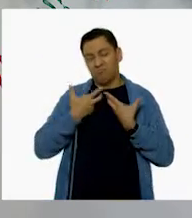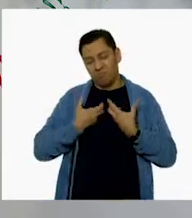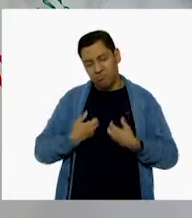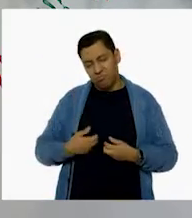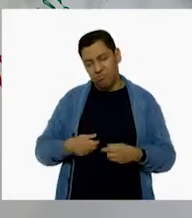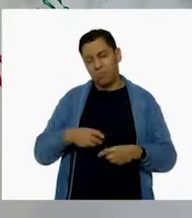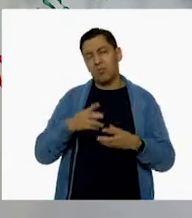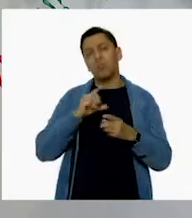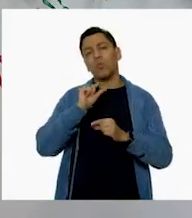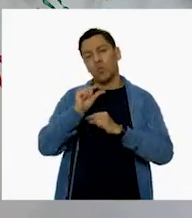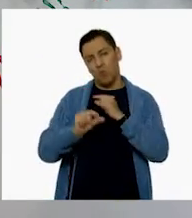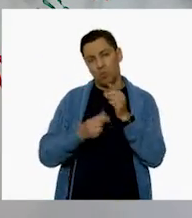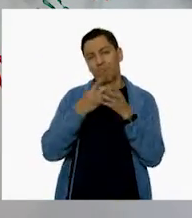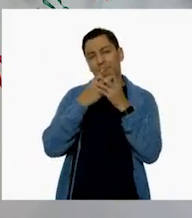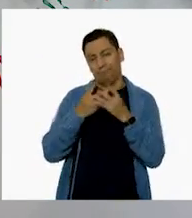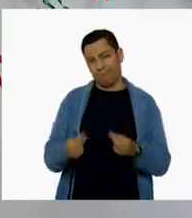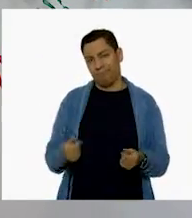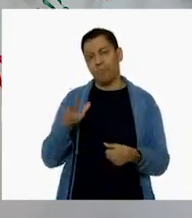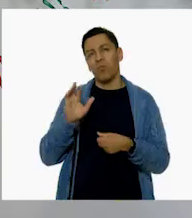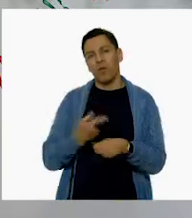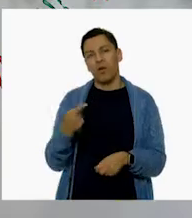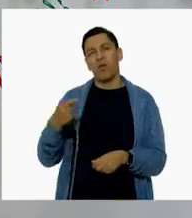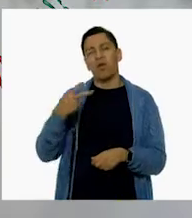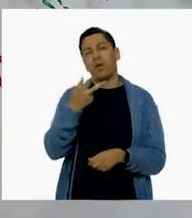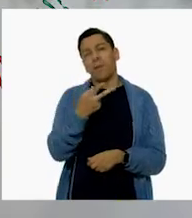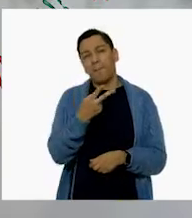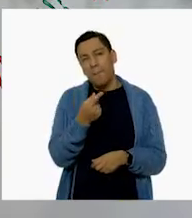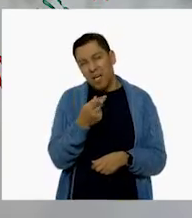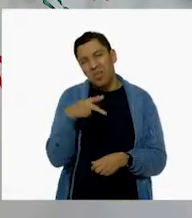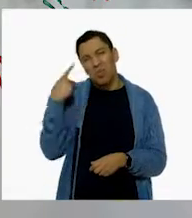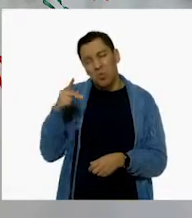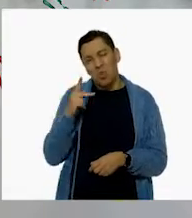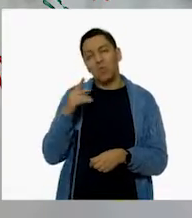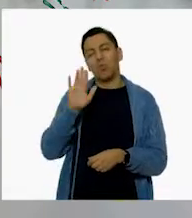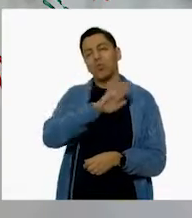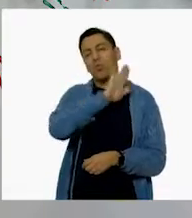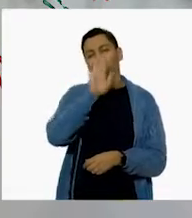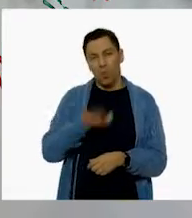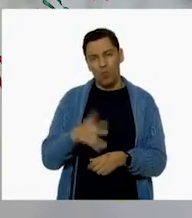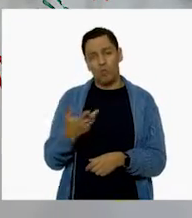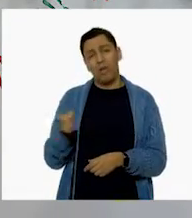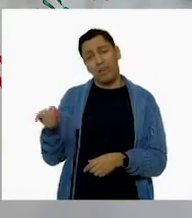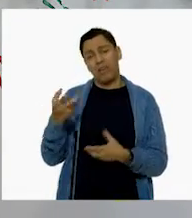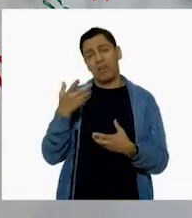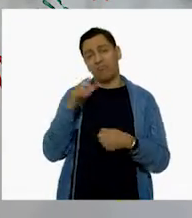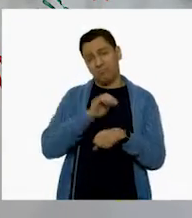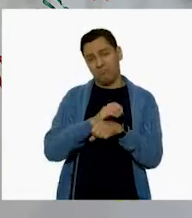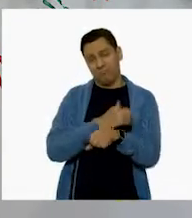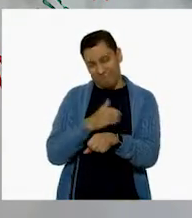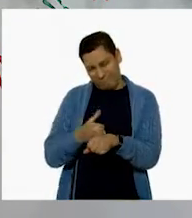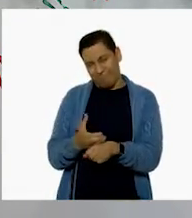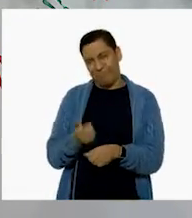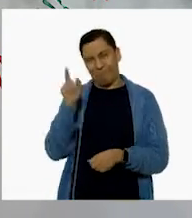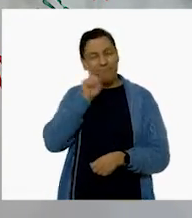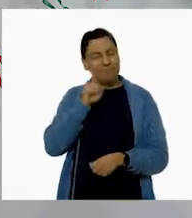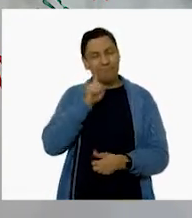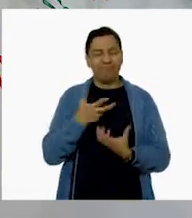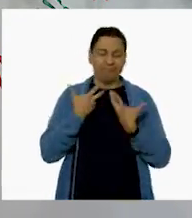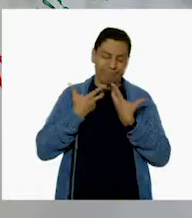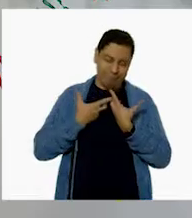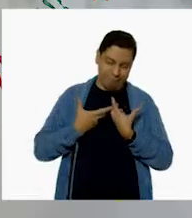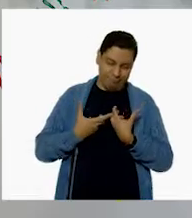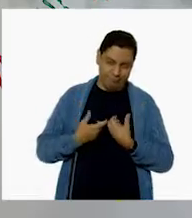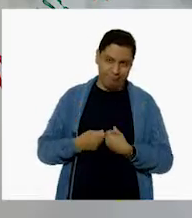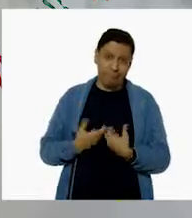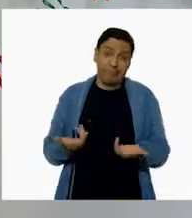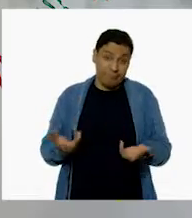los niños aprendan a dialogar sobre sus emociones, sobre lo que están sintiendo y